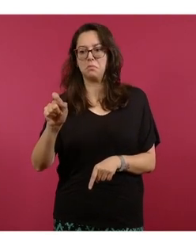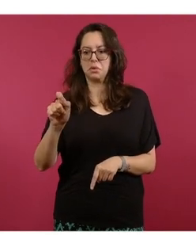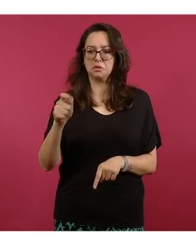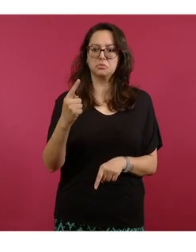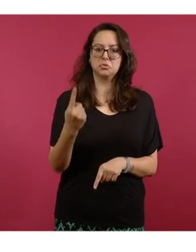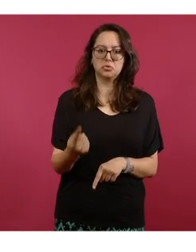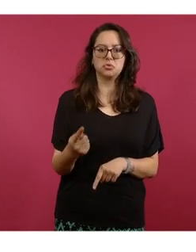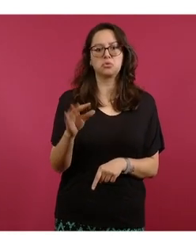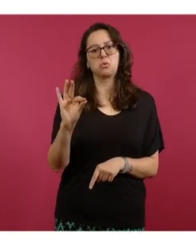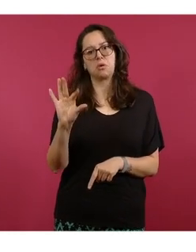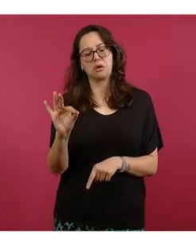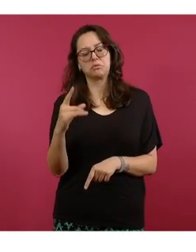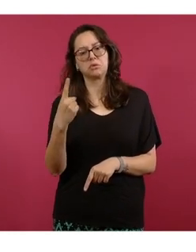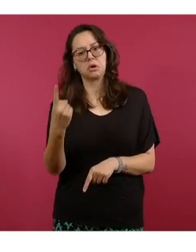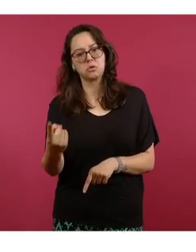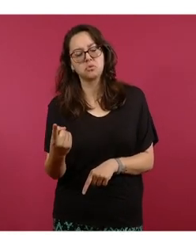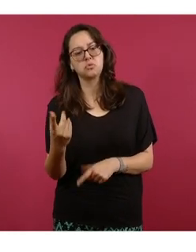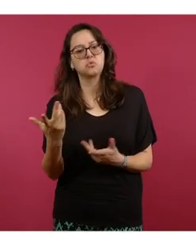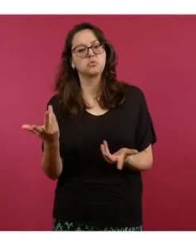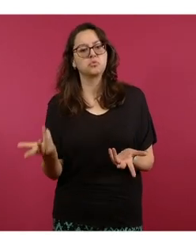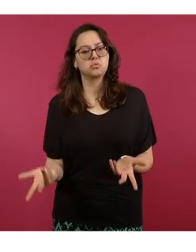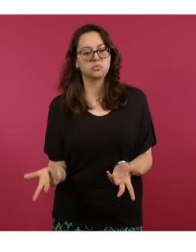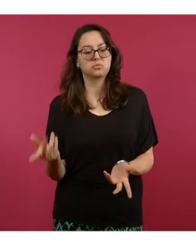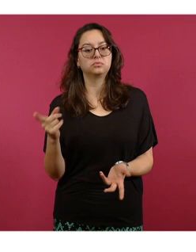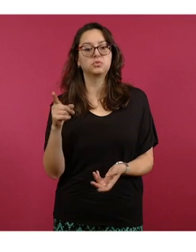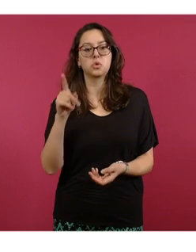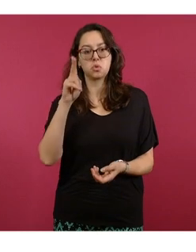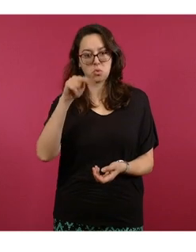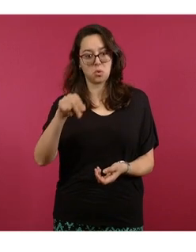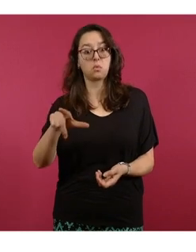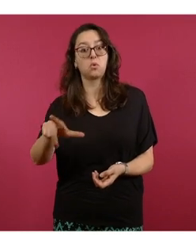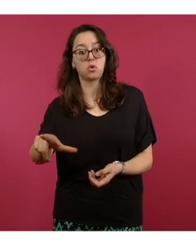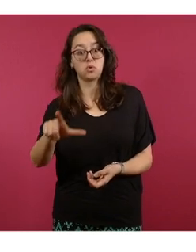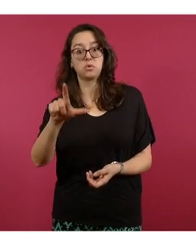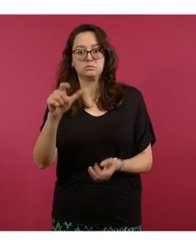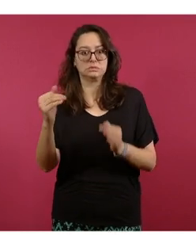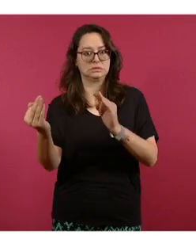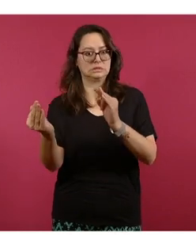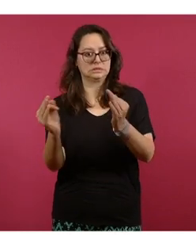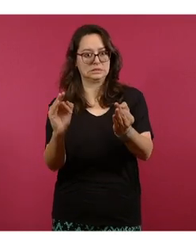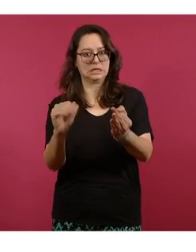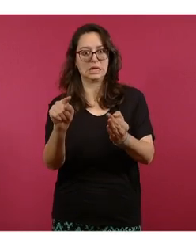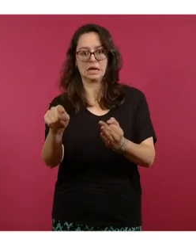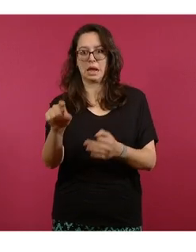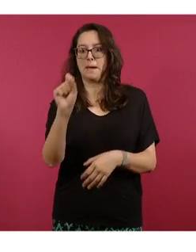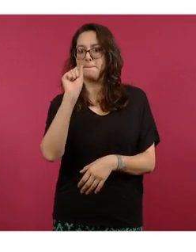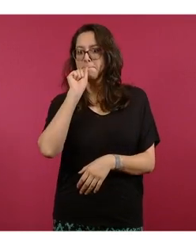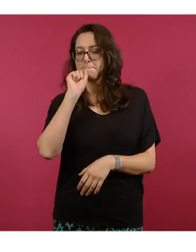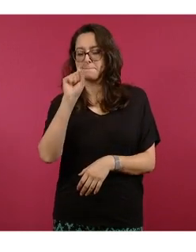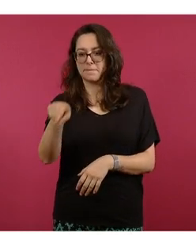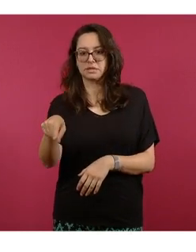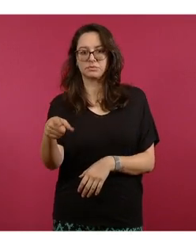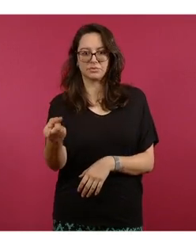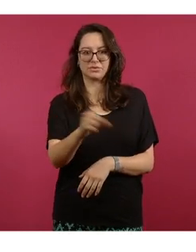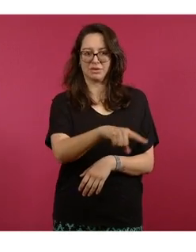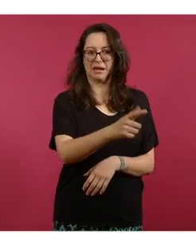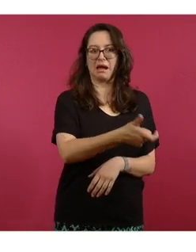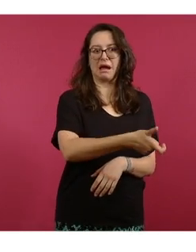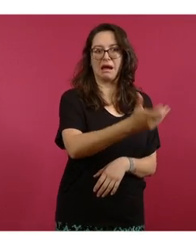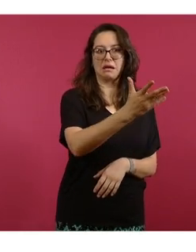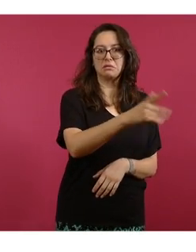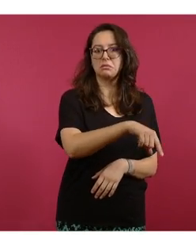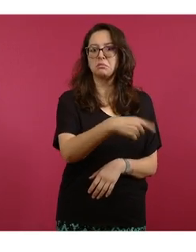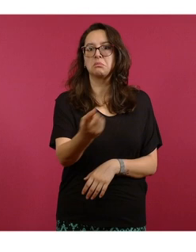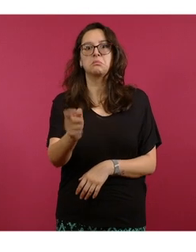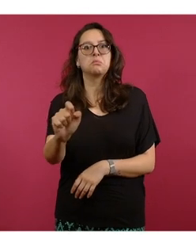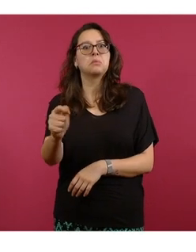41 centavos, Valero, en Apodaca, Nuevo León, hay muy cerquita de la gasolina también mencionada, de 21 pesos